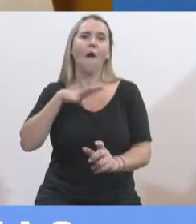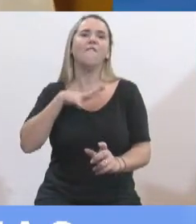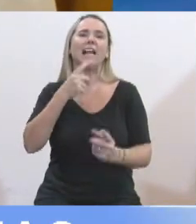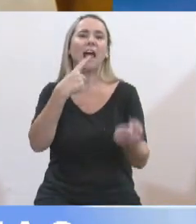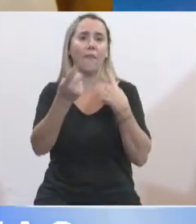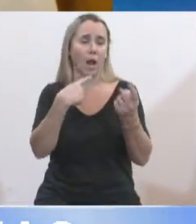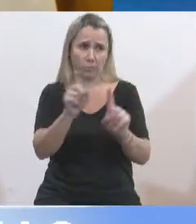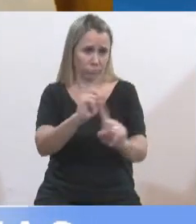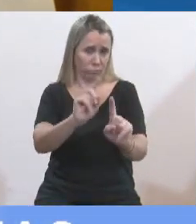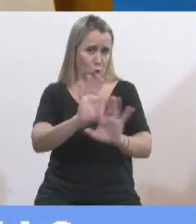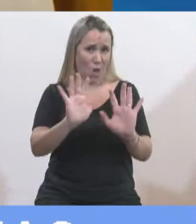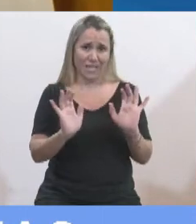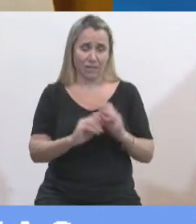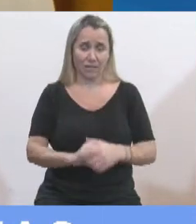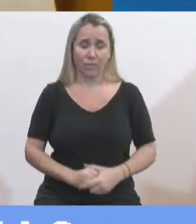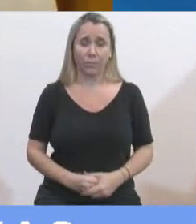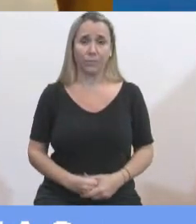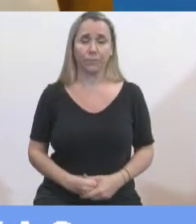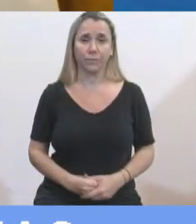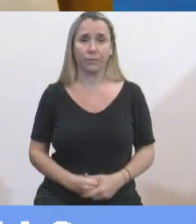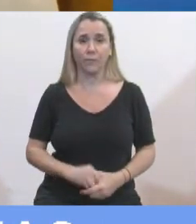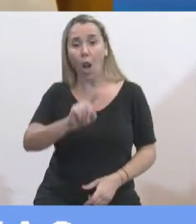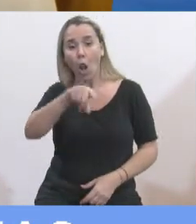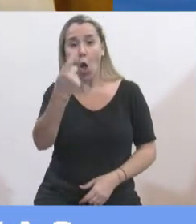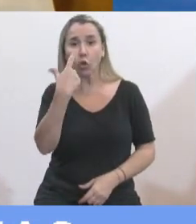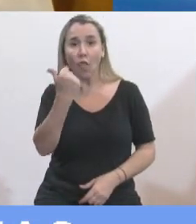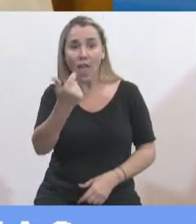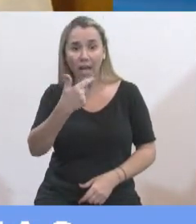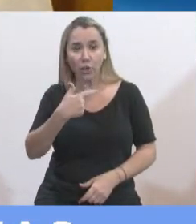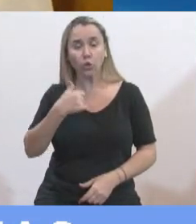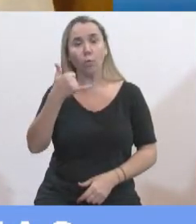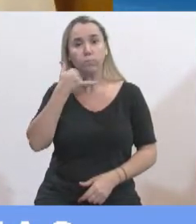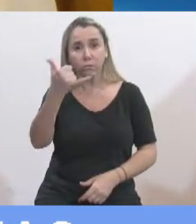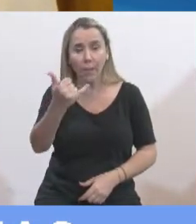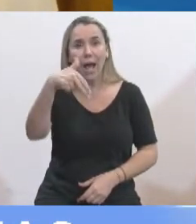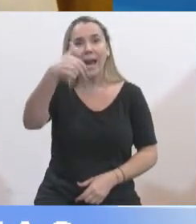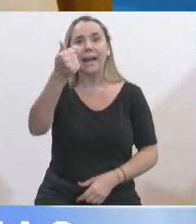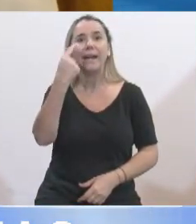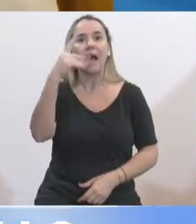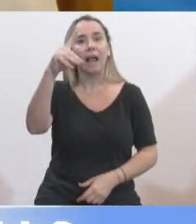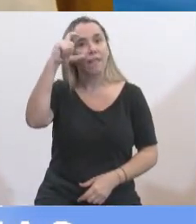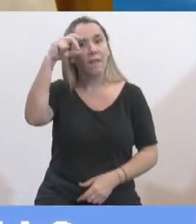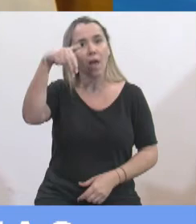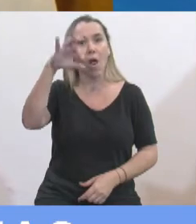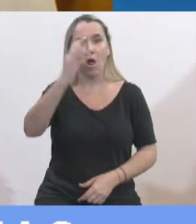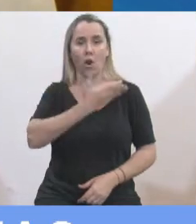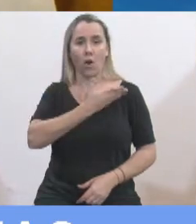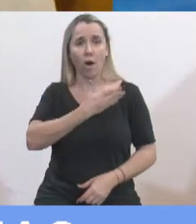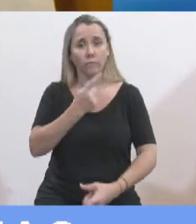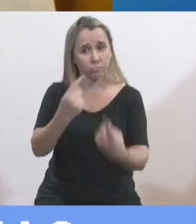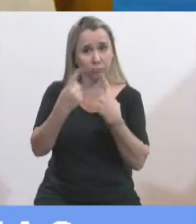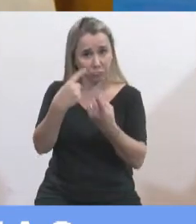nos falta totalmente, la verdad. Porque al otro día yo me comuniqué con Naidenos, y estábamos dialogando en forma